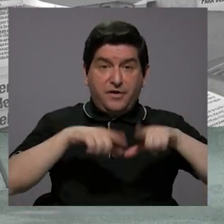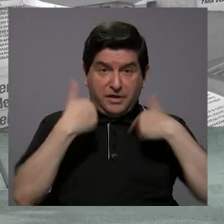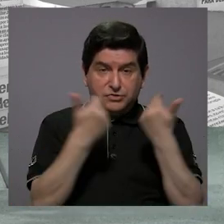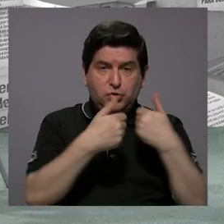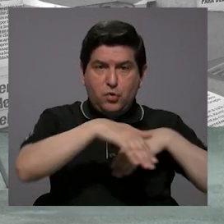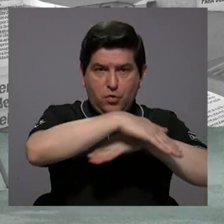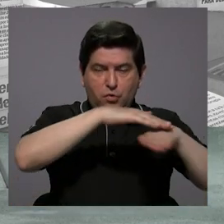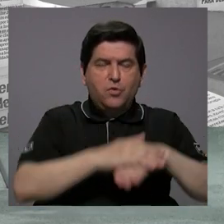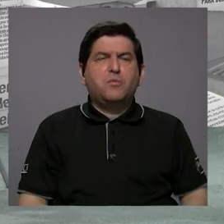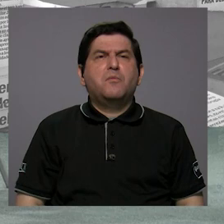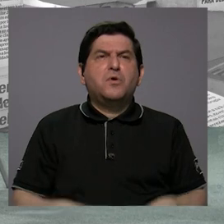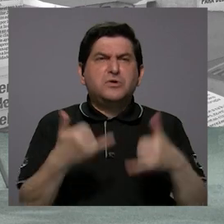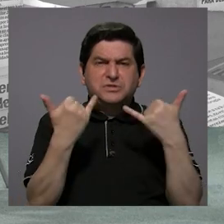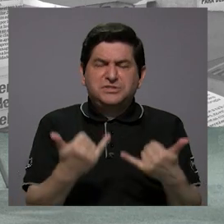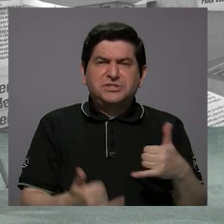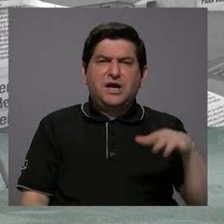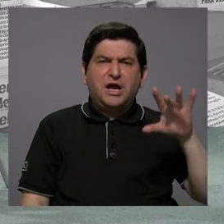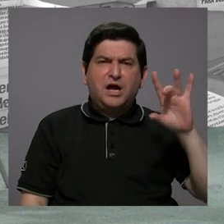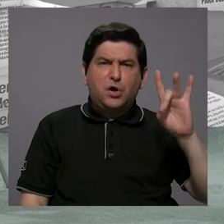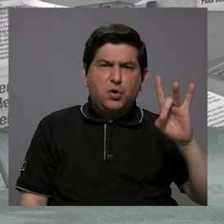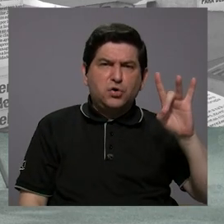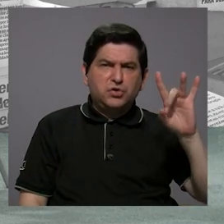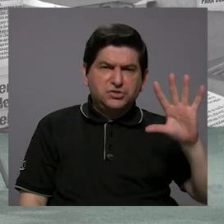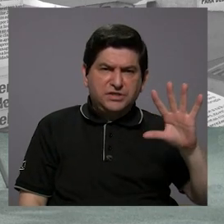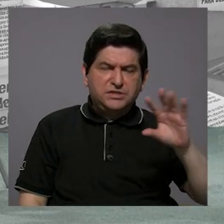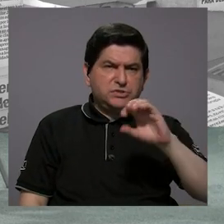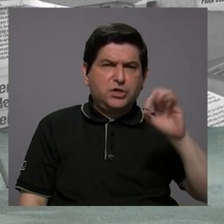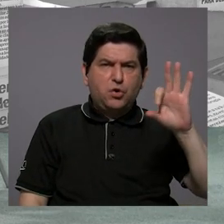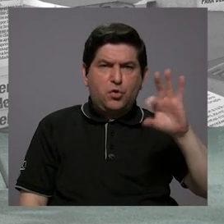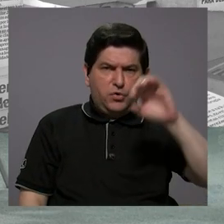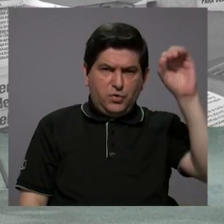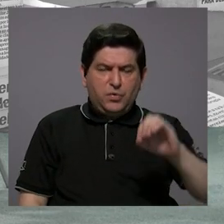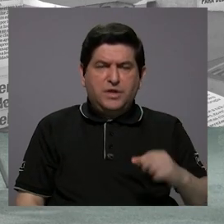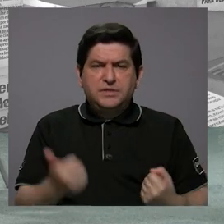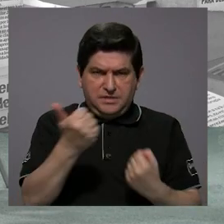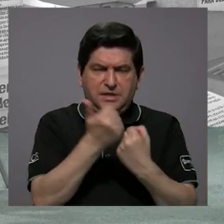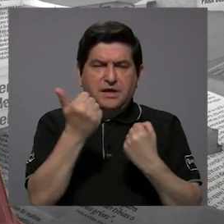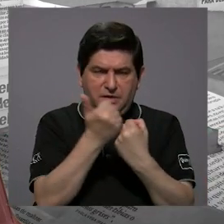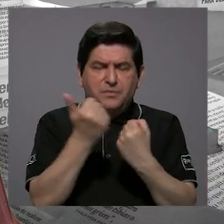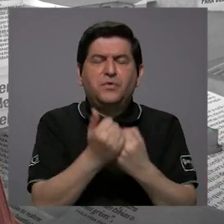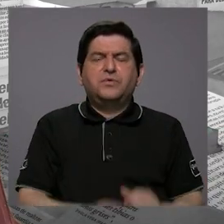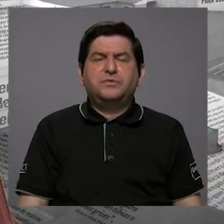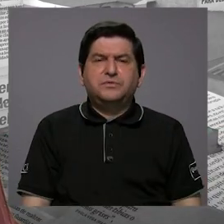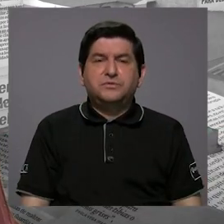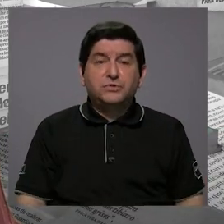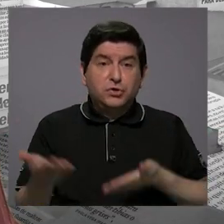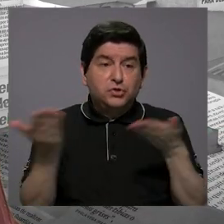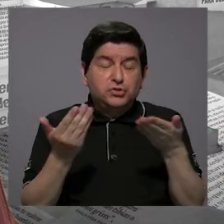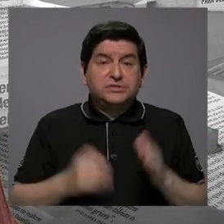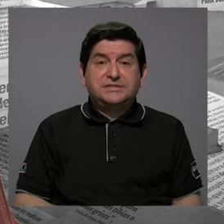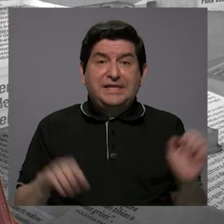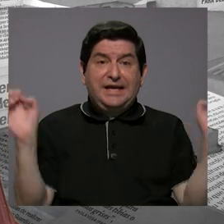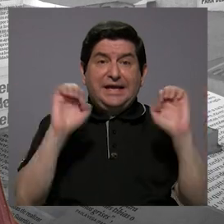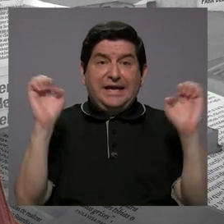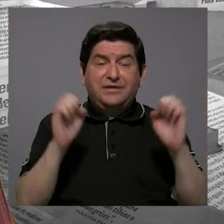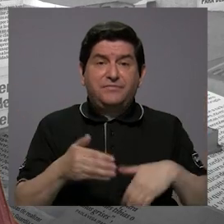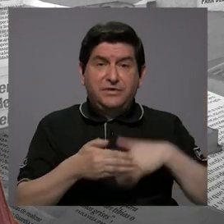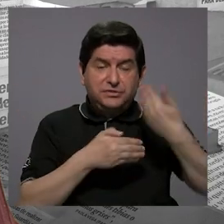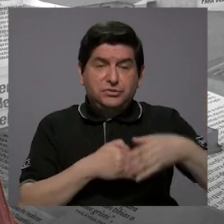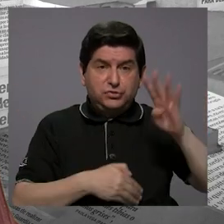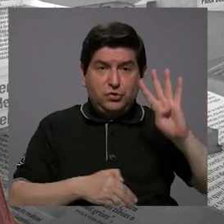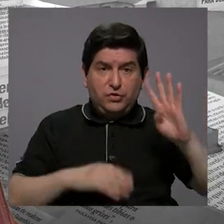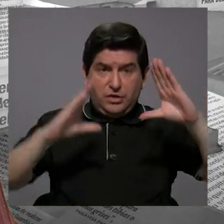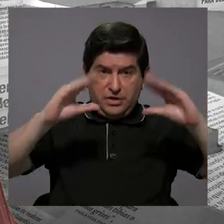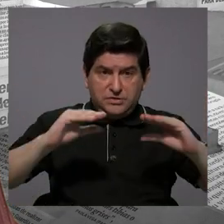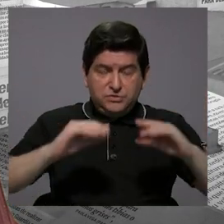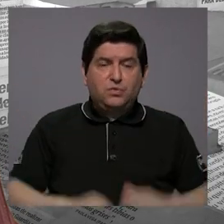En este momento hay más de un 85 a 90% de apoyo a ese movimiento. O sea, un servicio de emergencias que queda después de las